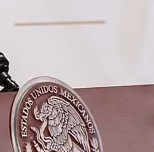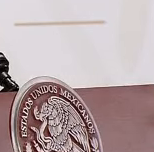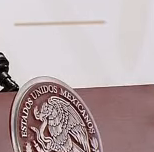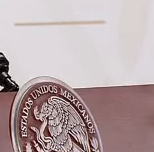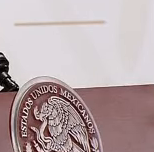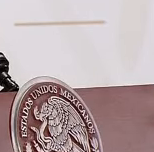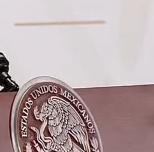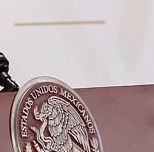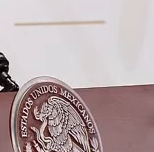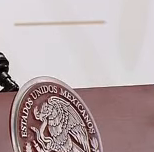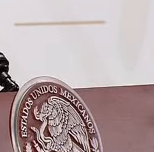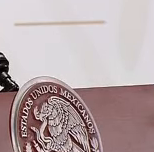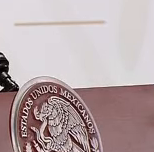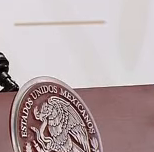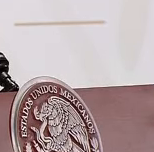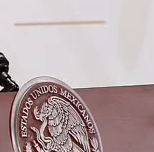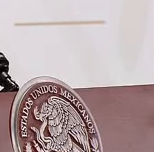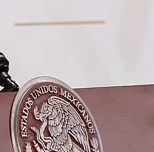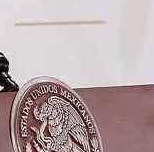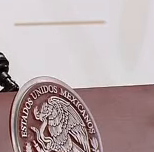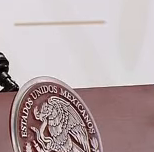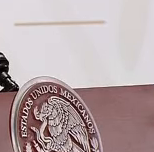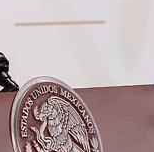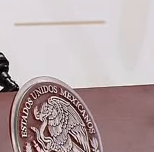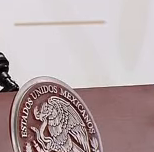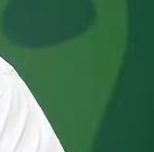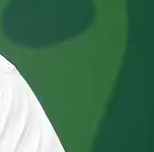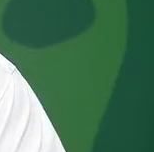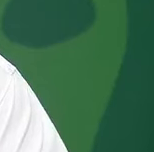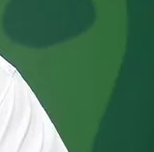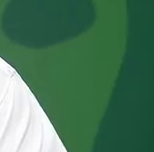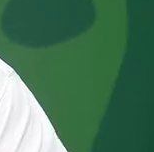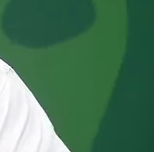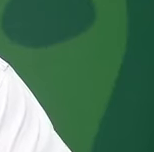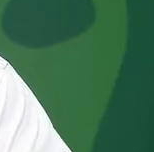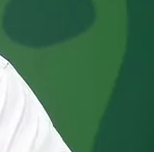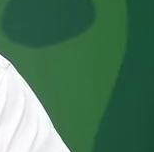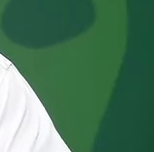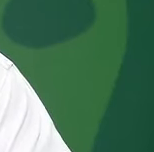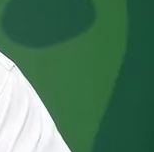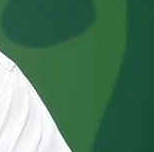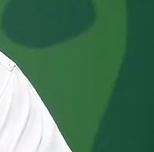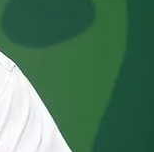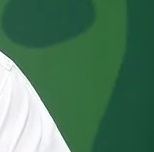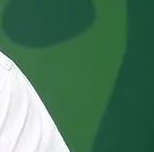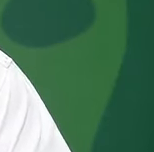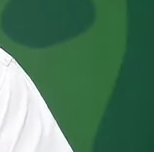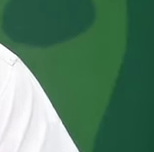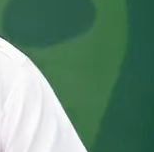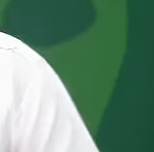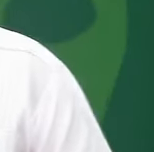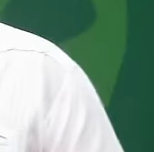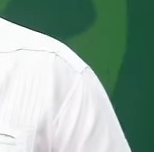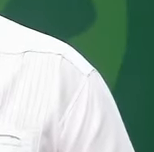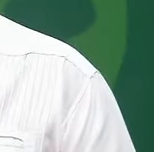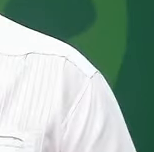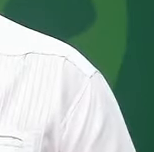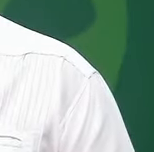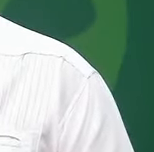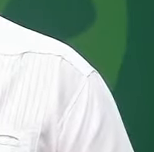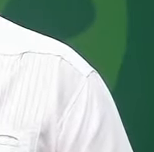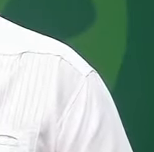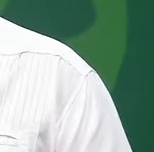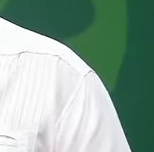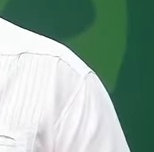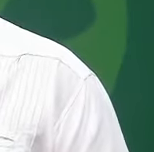y le mandamos un abrazo solidario. Me da mucho gusto poder el día de hoy informarles que en la revisión que